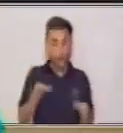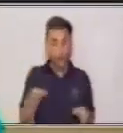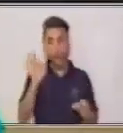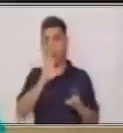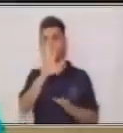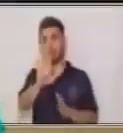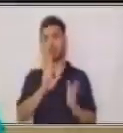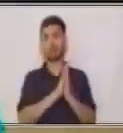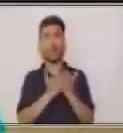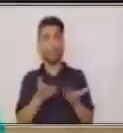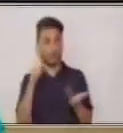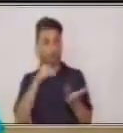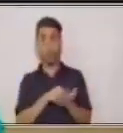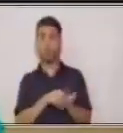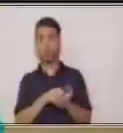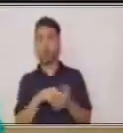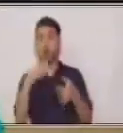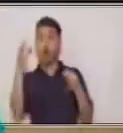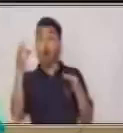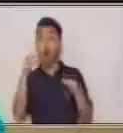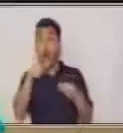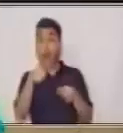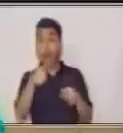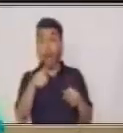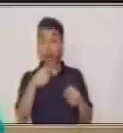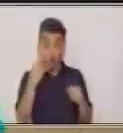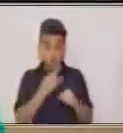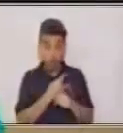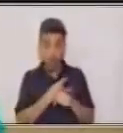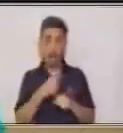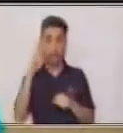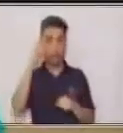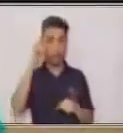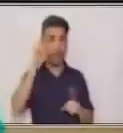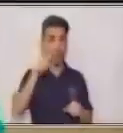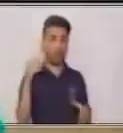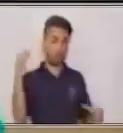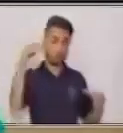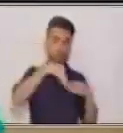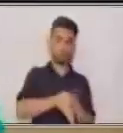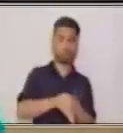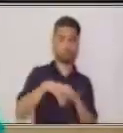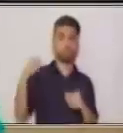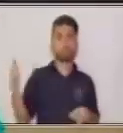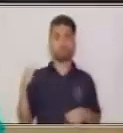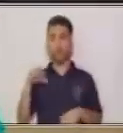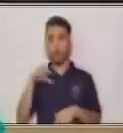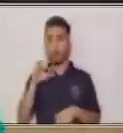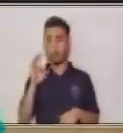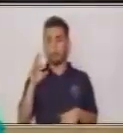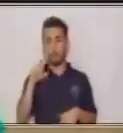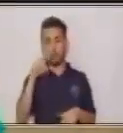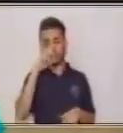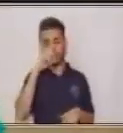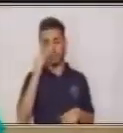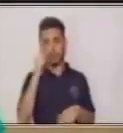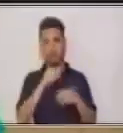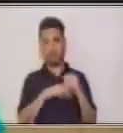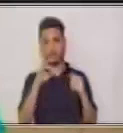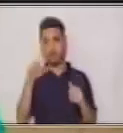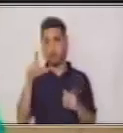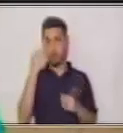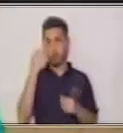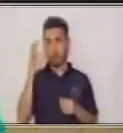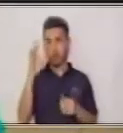cuaderno. Si lo haces en una hoja, recuerda que debes guardarlo en tu portafolio de Aprendo en Casa.